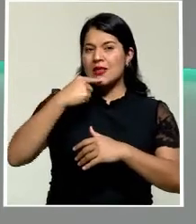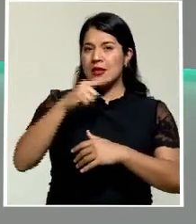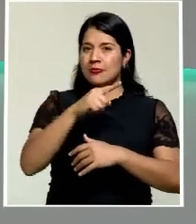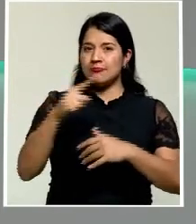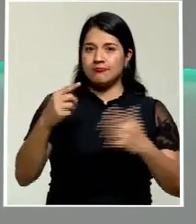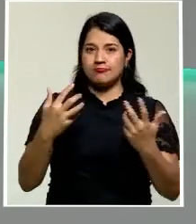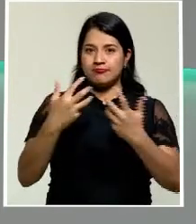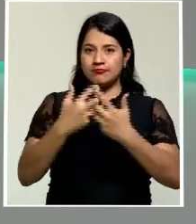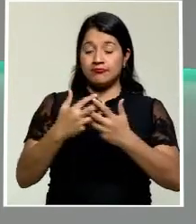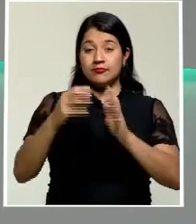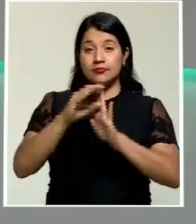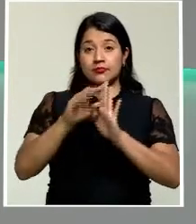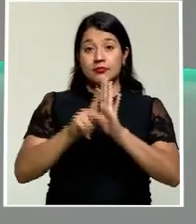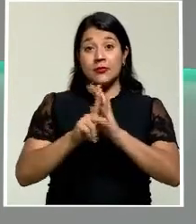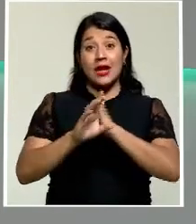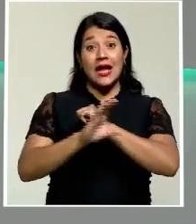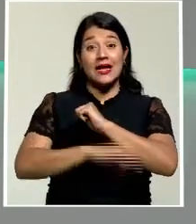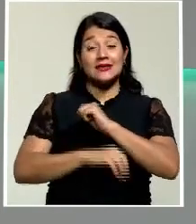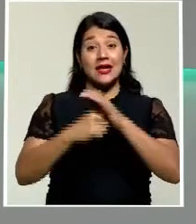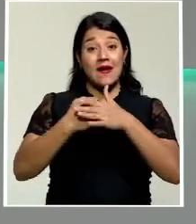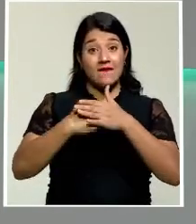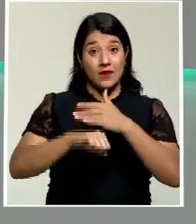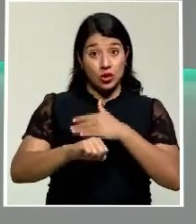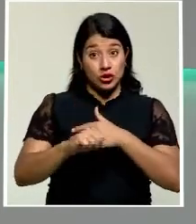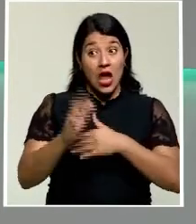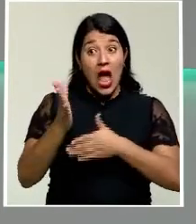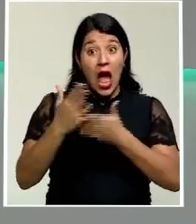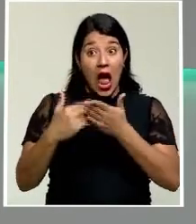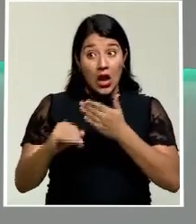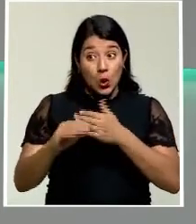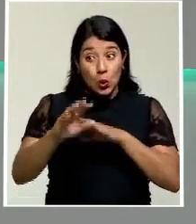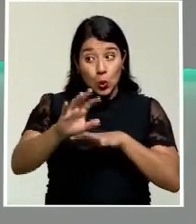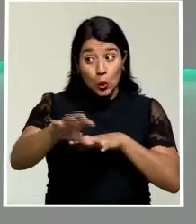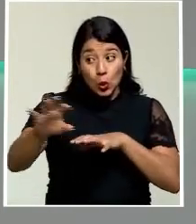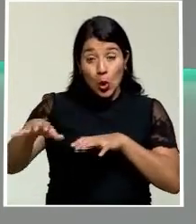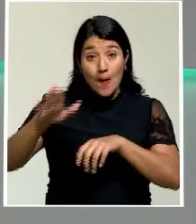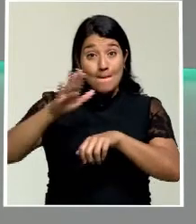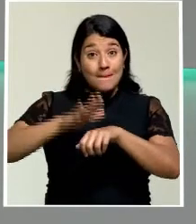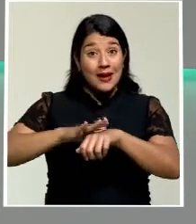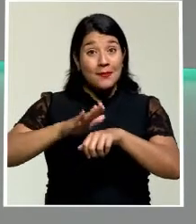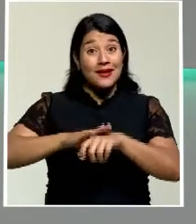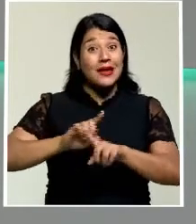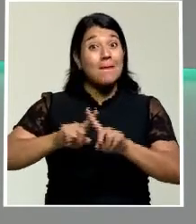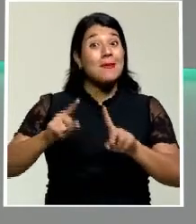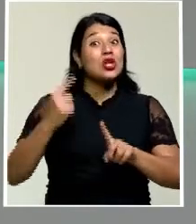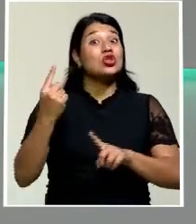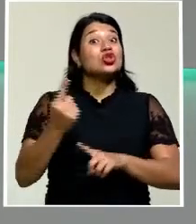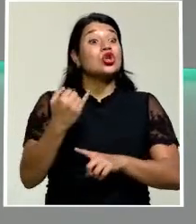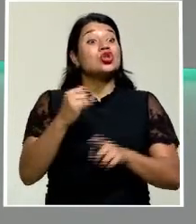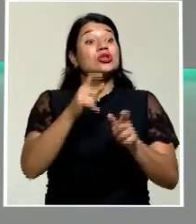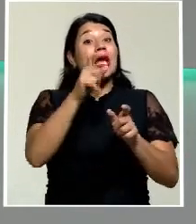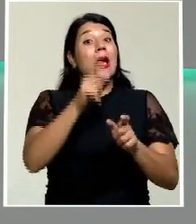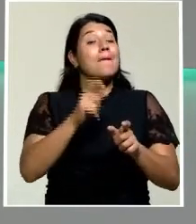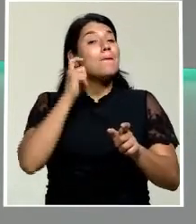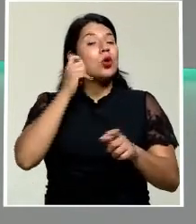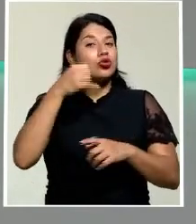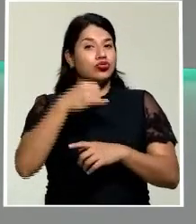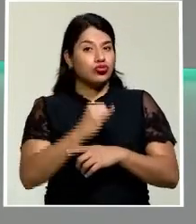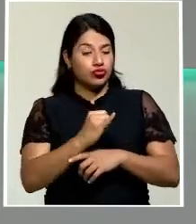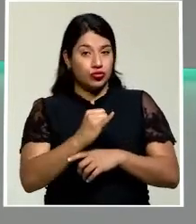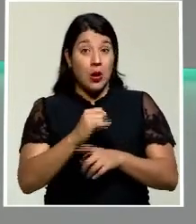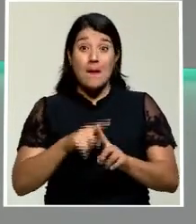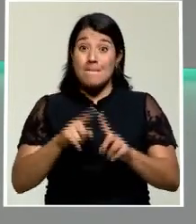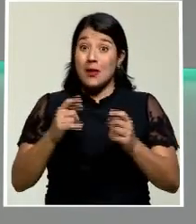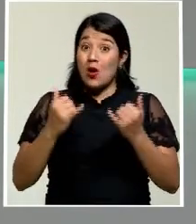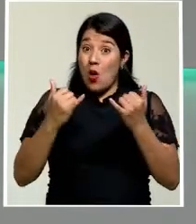castigar el aborto. Pese a que algunos estados lo permiten solo en caso de violación, fallos judiciales buscan